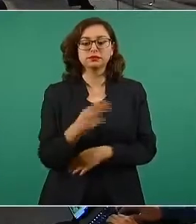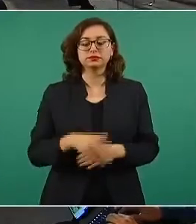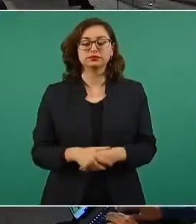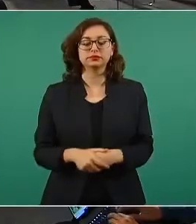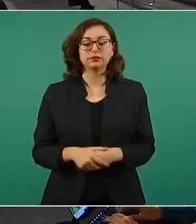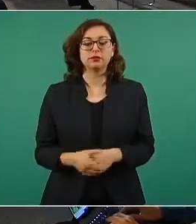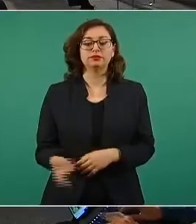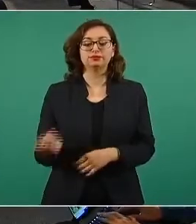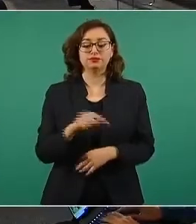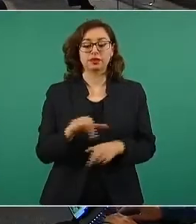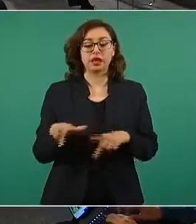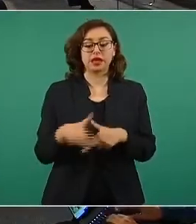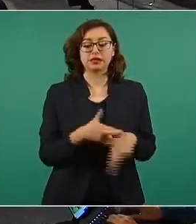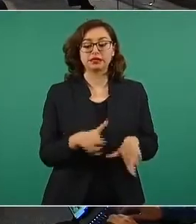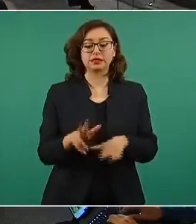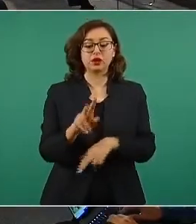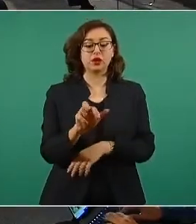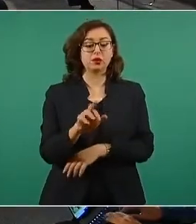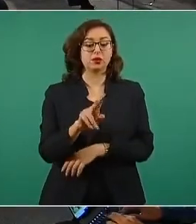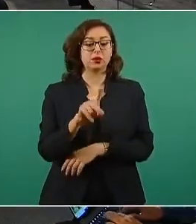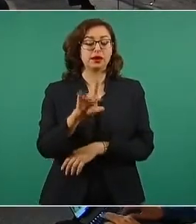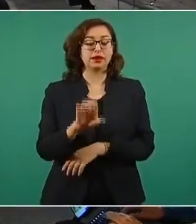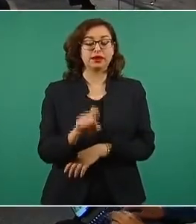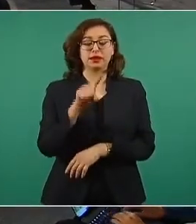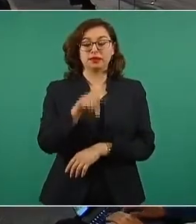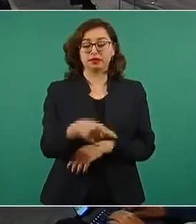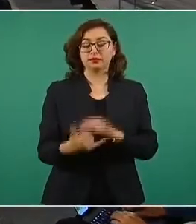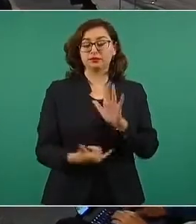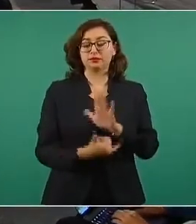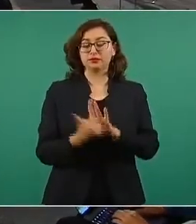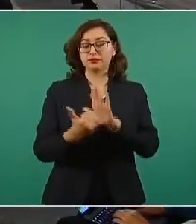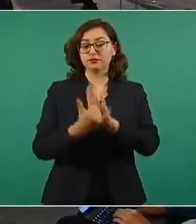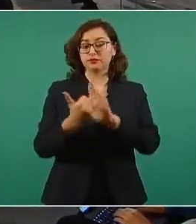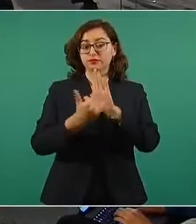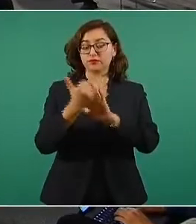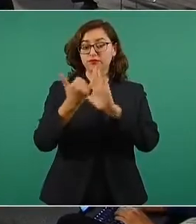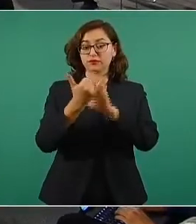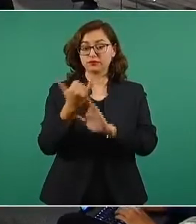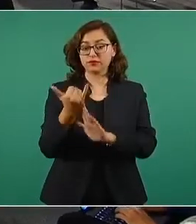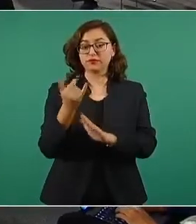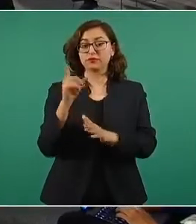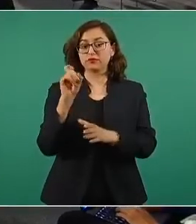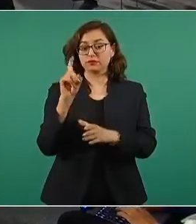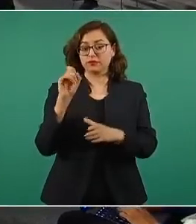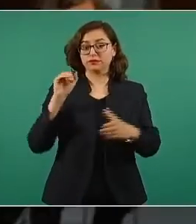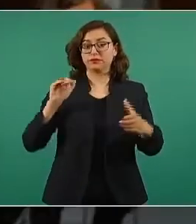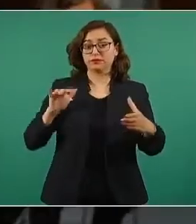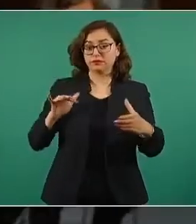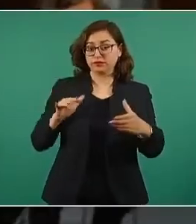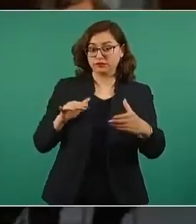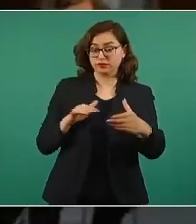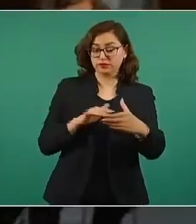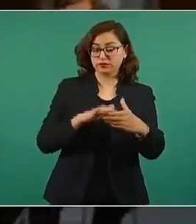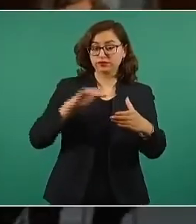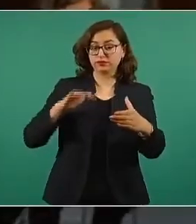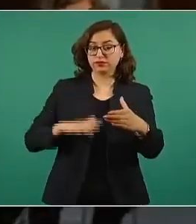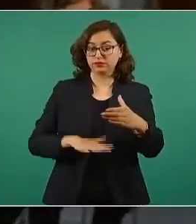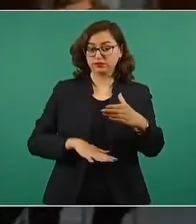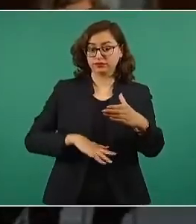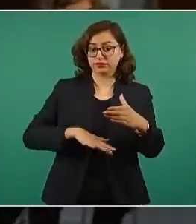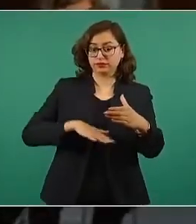río verde, que es donde se construiría la presa en primer lugar y luego el acueducto,